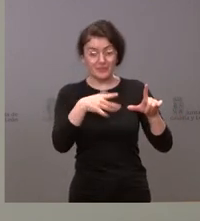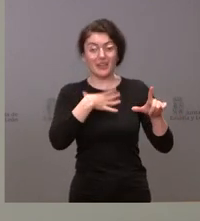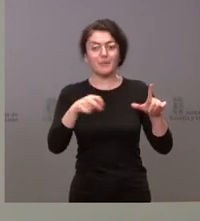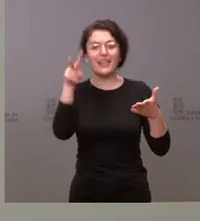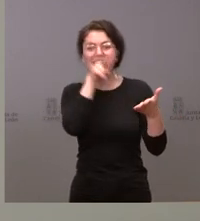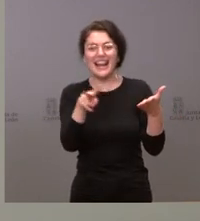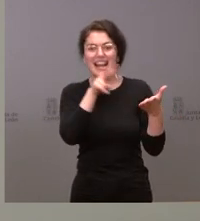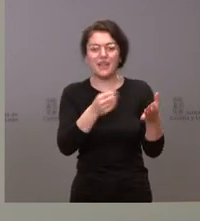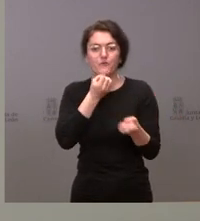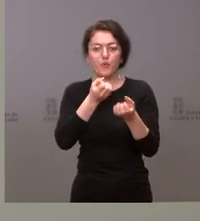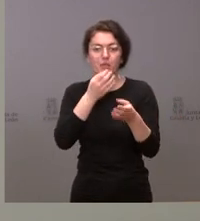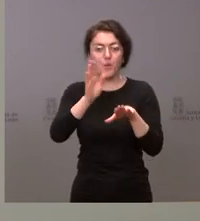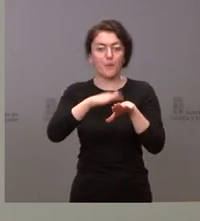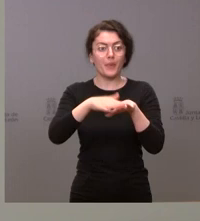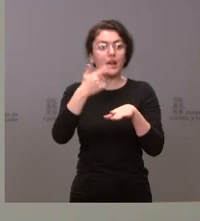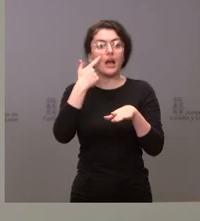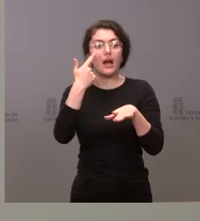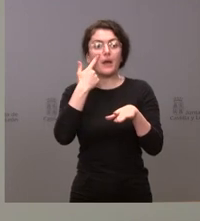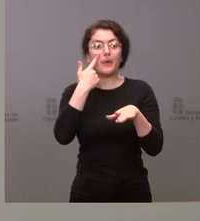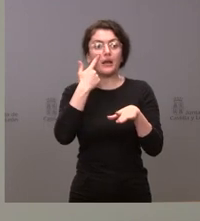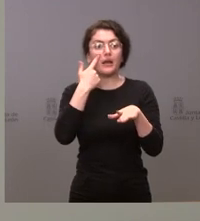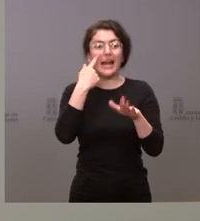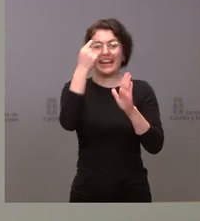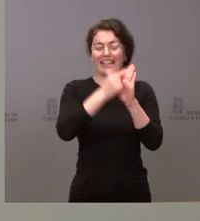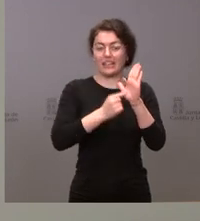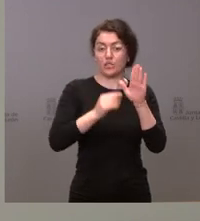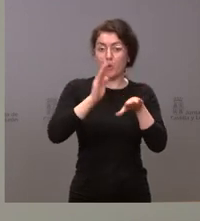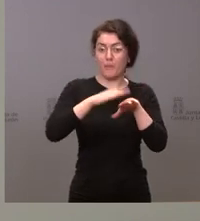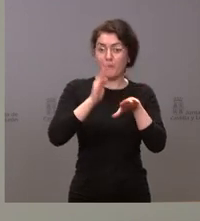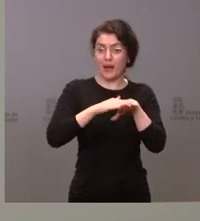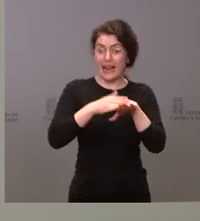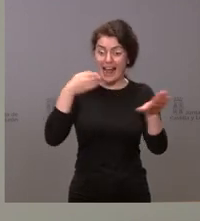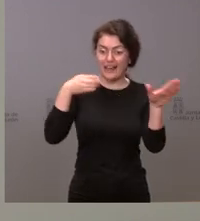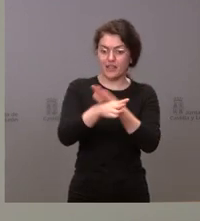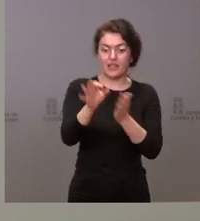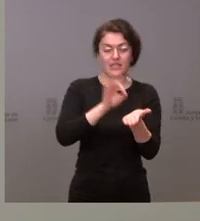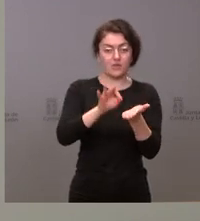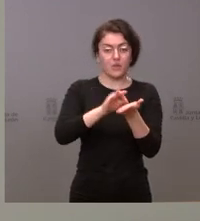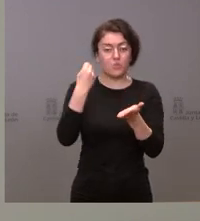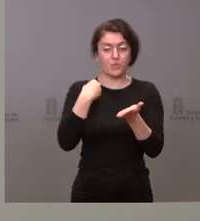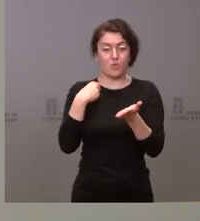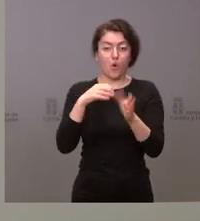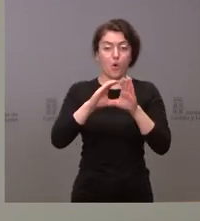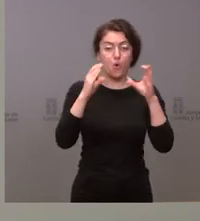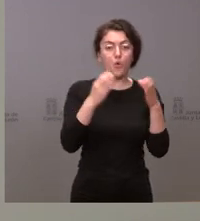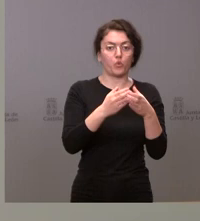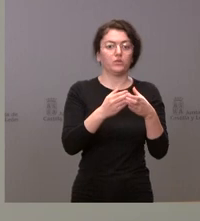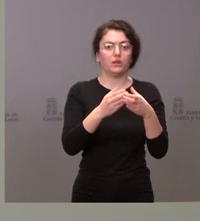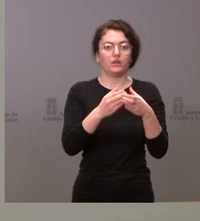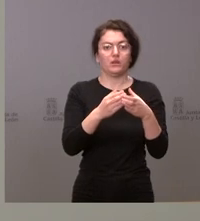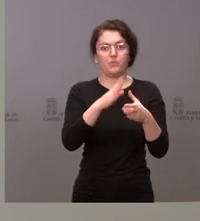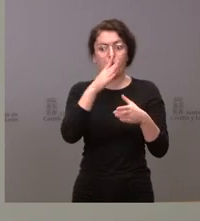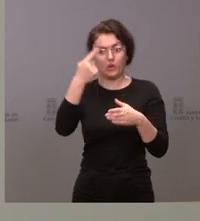cumplimentar todos estos requisitos para acceder a todos los servicios que la Junta de Castilla y ya está ofreciendo, sabiendo que, lógicamente, van a ser muchas las personas